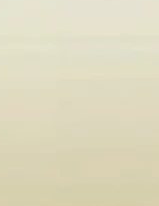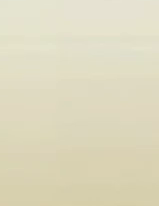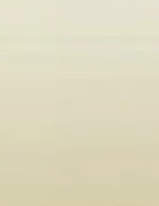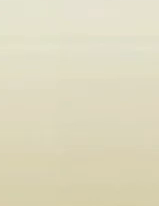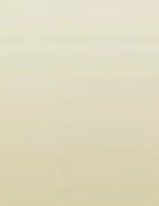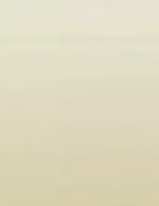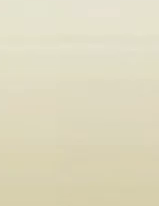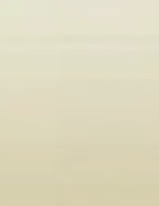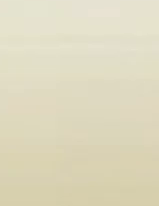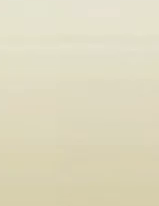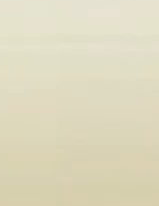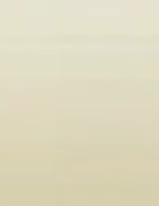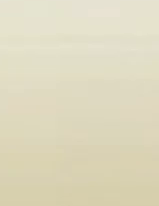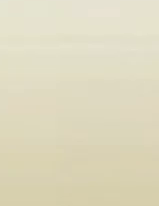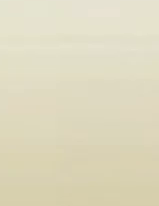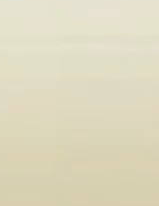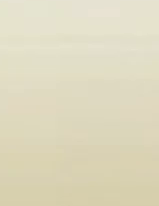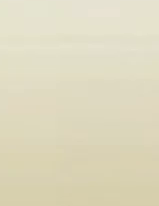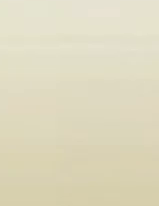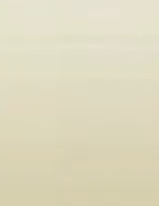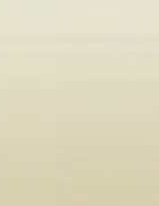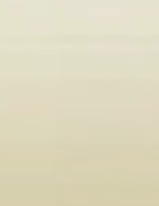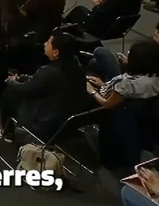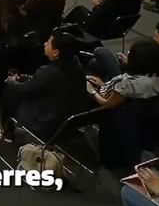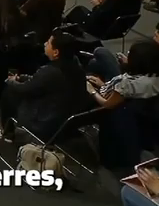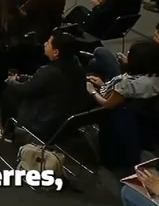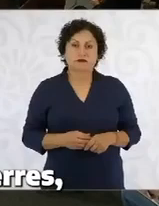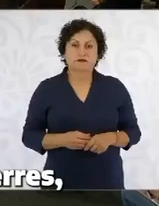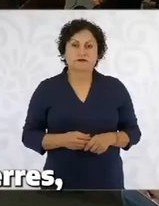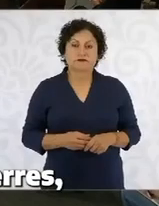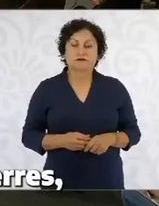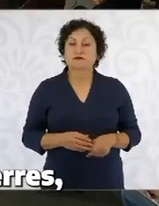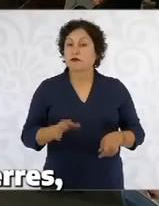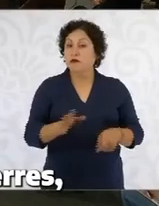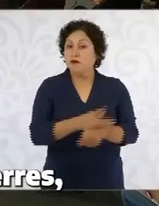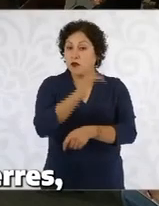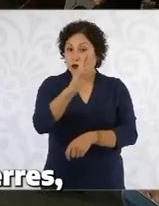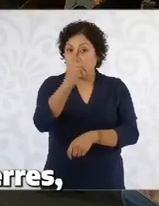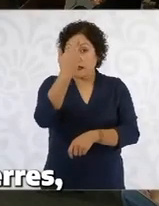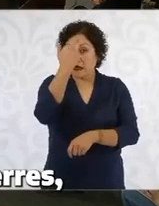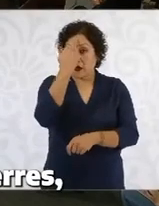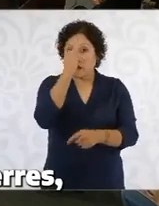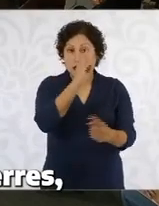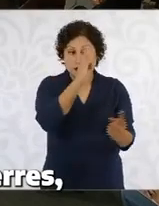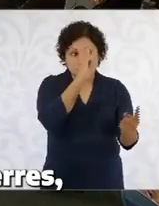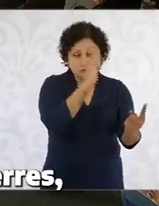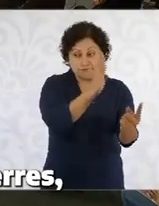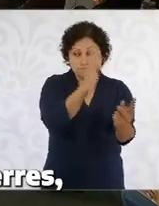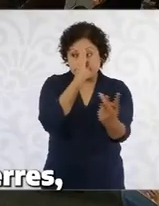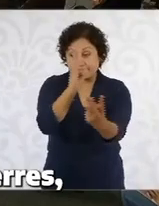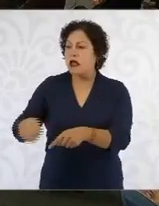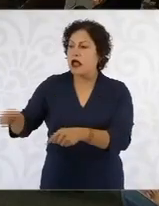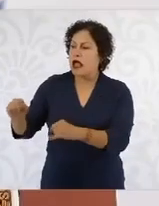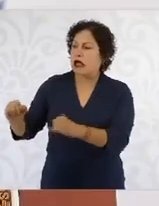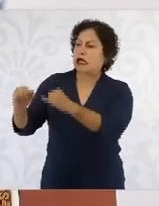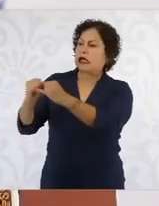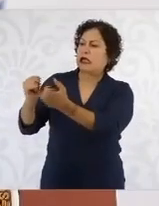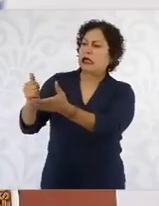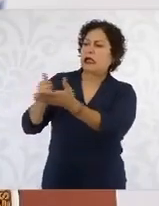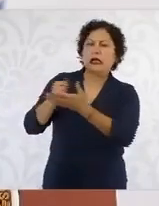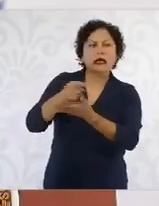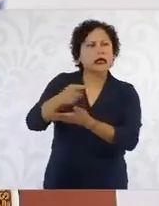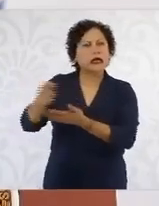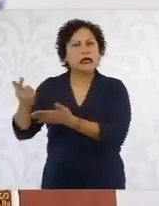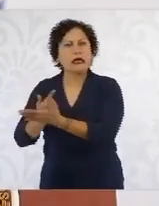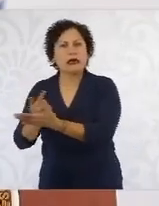es uno a uno, gobierno, familia damnificada. También en Acapulco hubo algunos cierres, en este caso